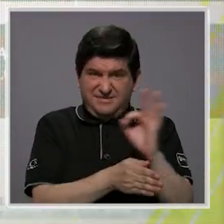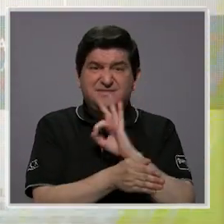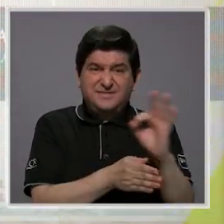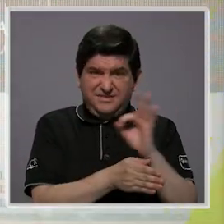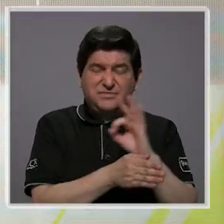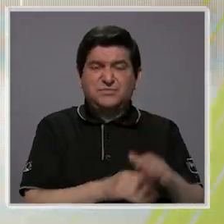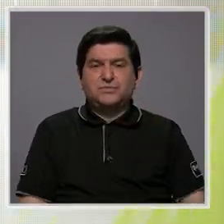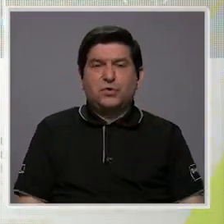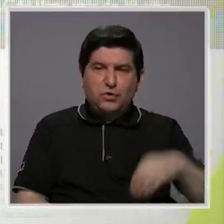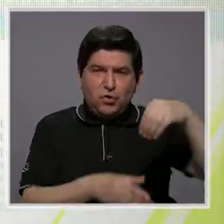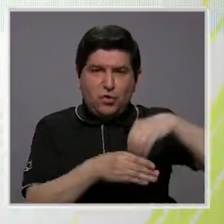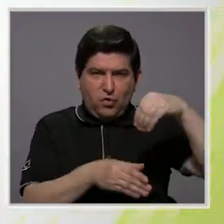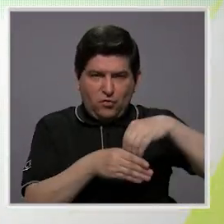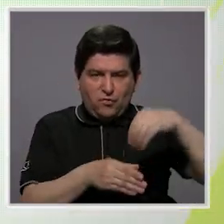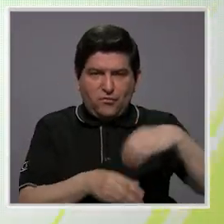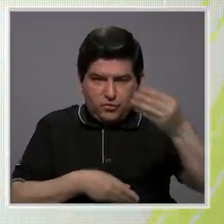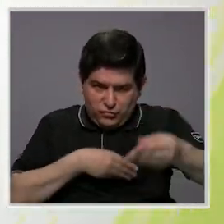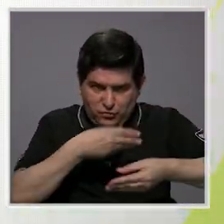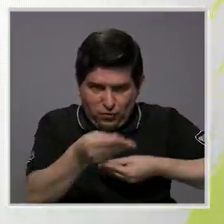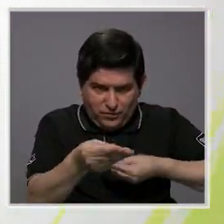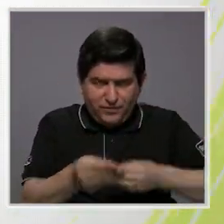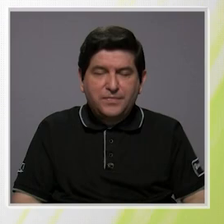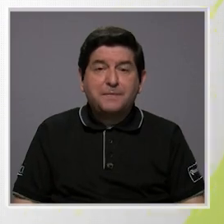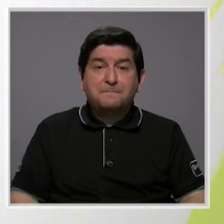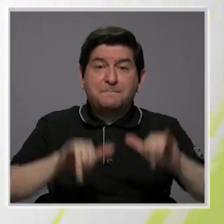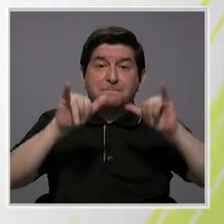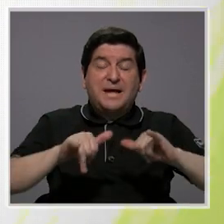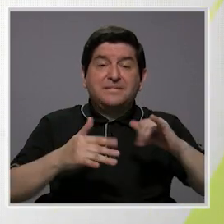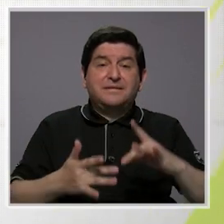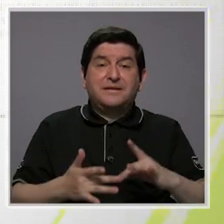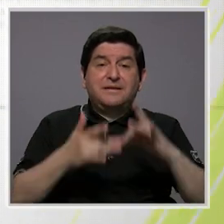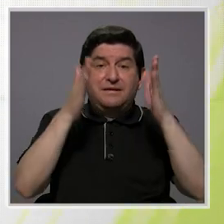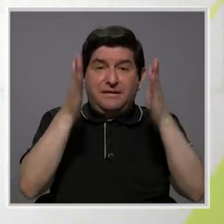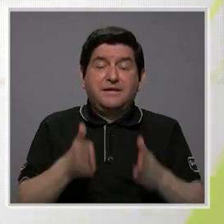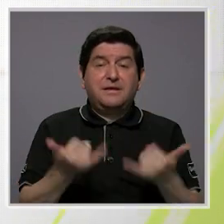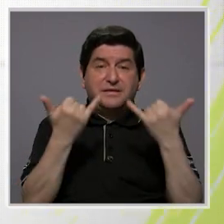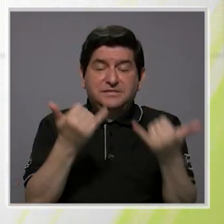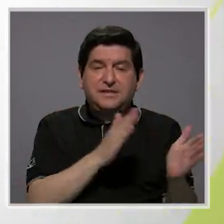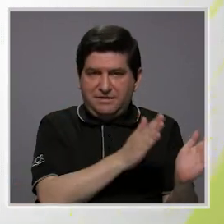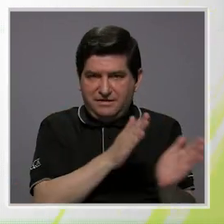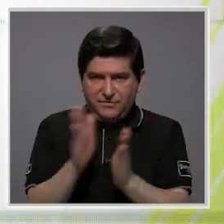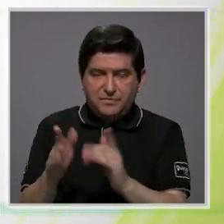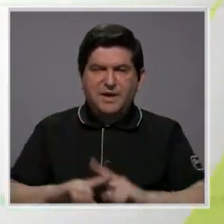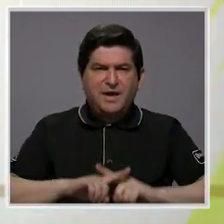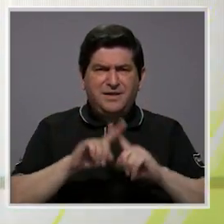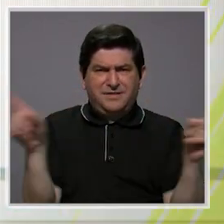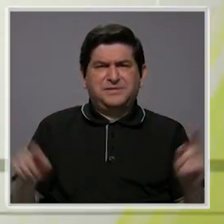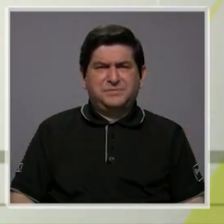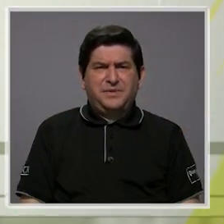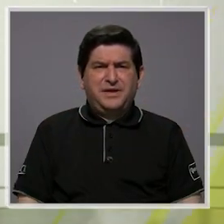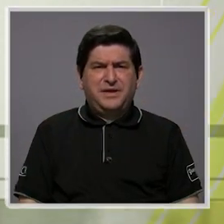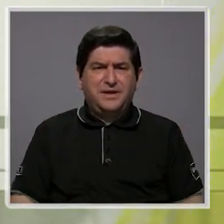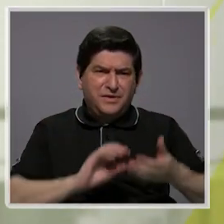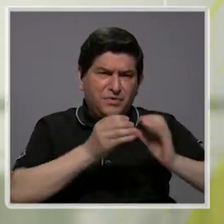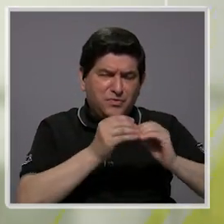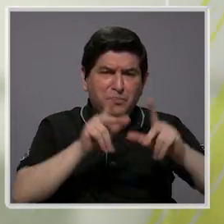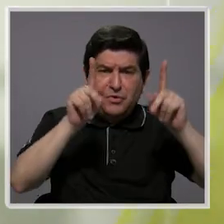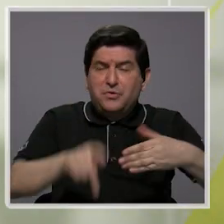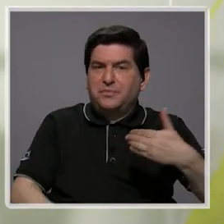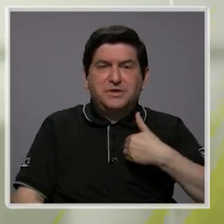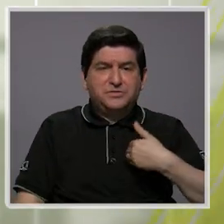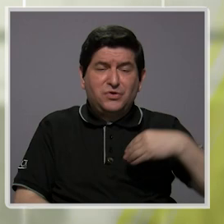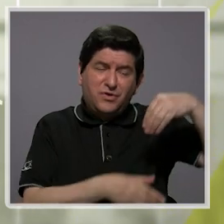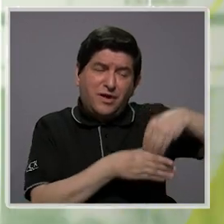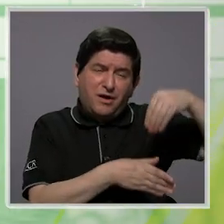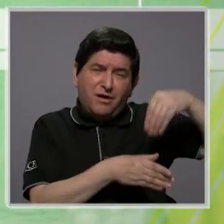el fondo de retribución para retener a esos especialistas una vez que se formen. Pero es una cantidad que primero la persona no la tiene